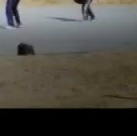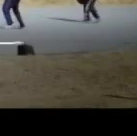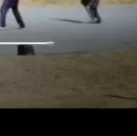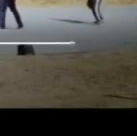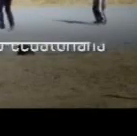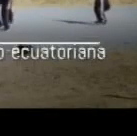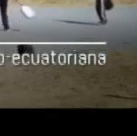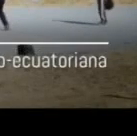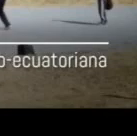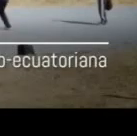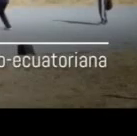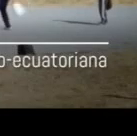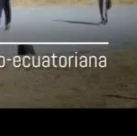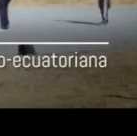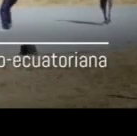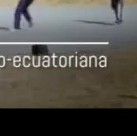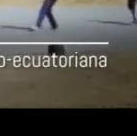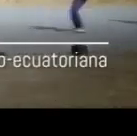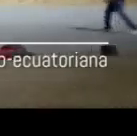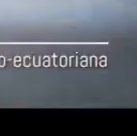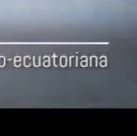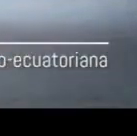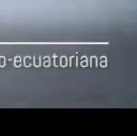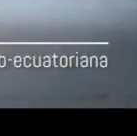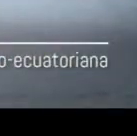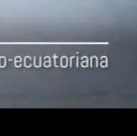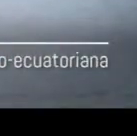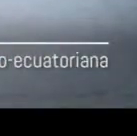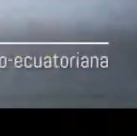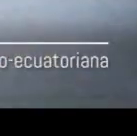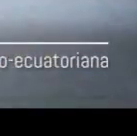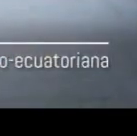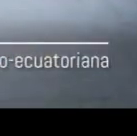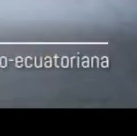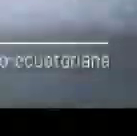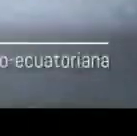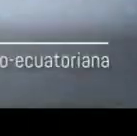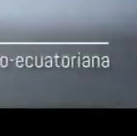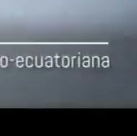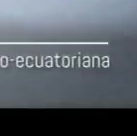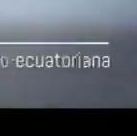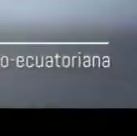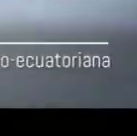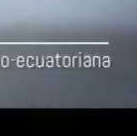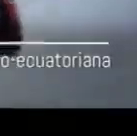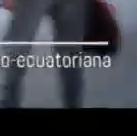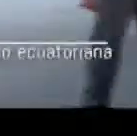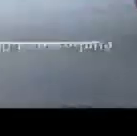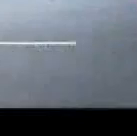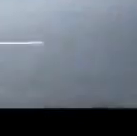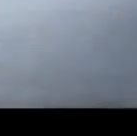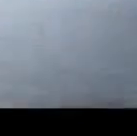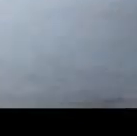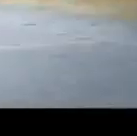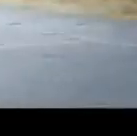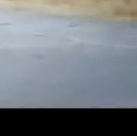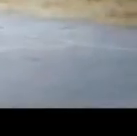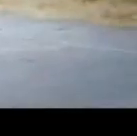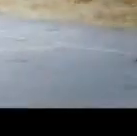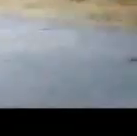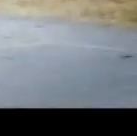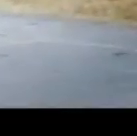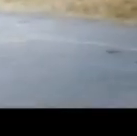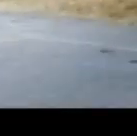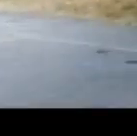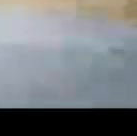tierra Pues me nació Por jugar La pelota nacional Llevaba en la sangre Y lo sigo llevando Hasta